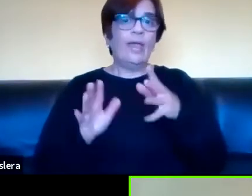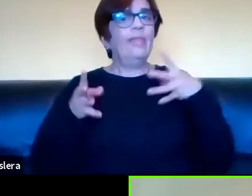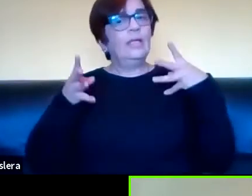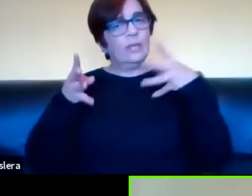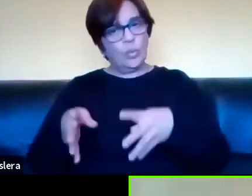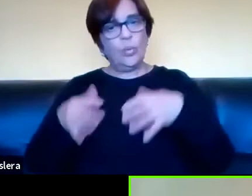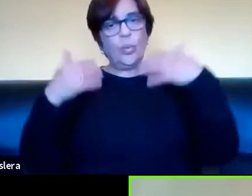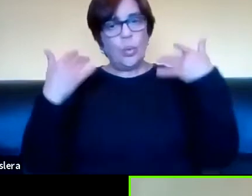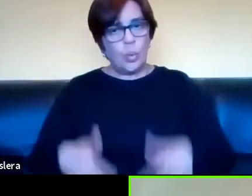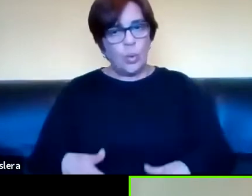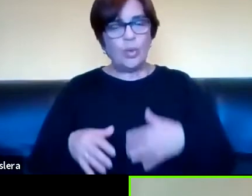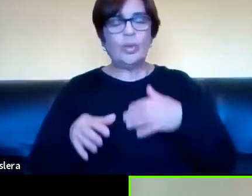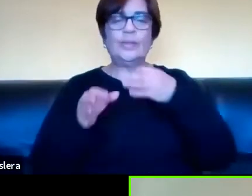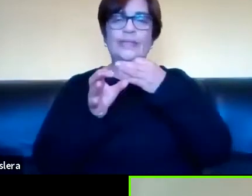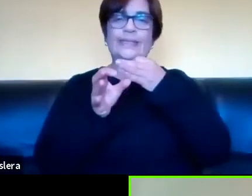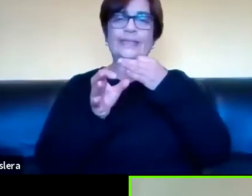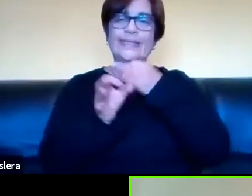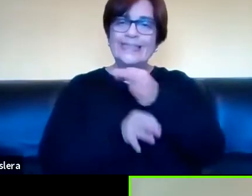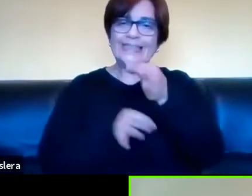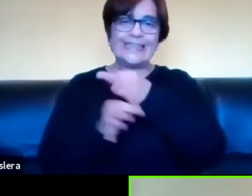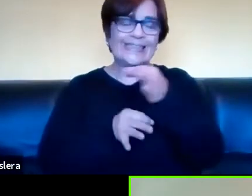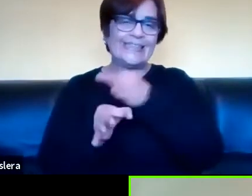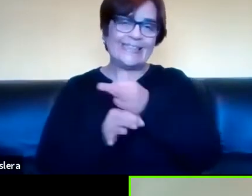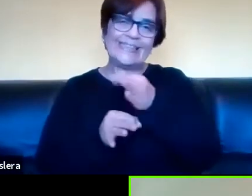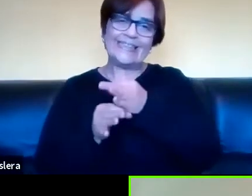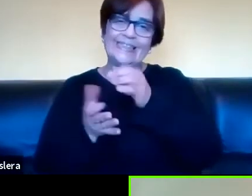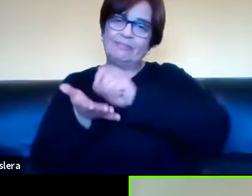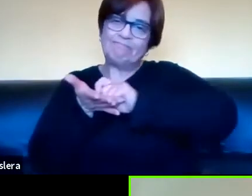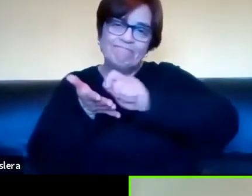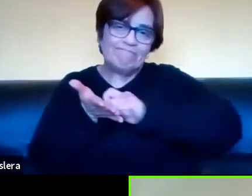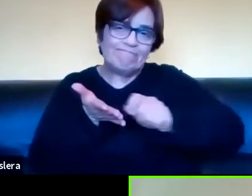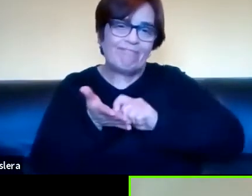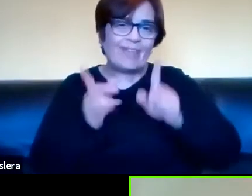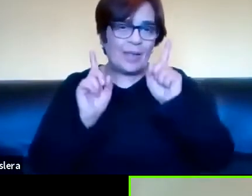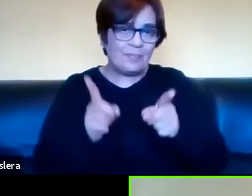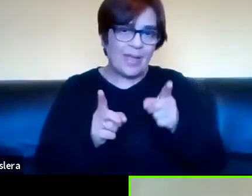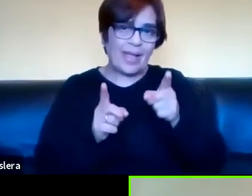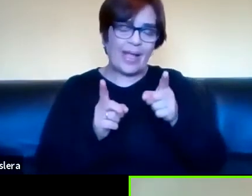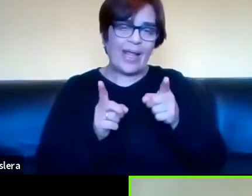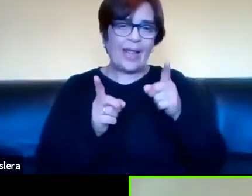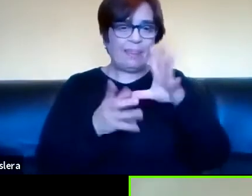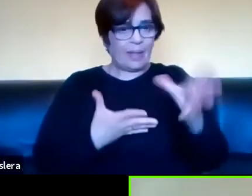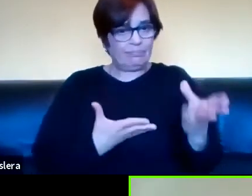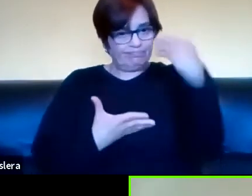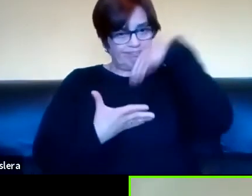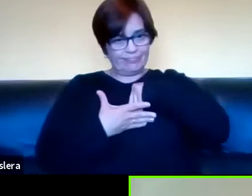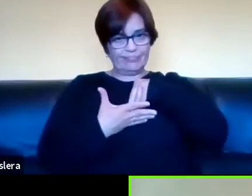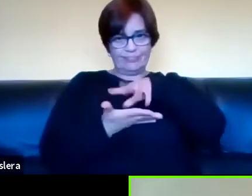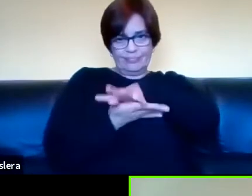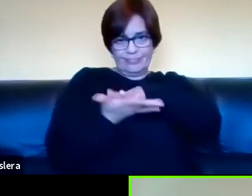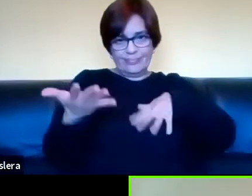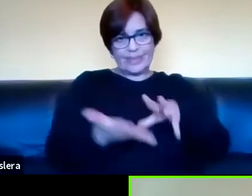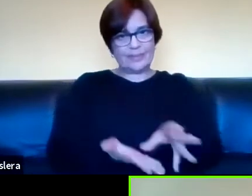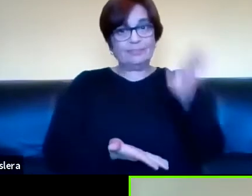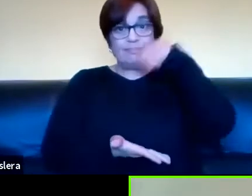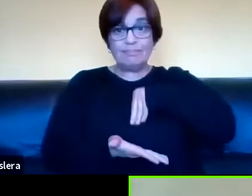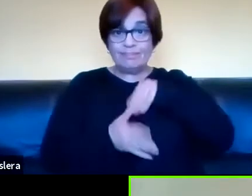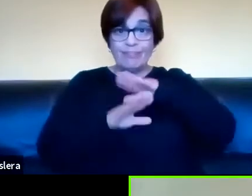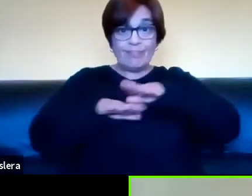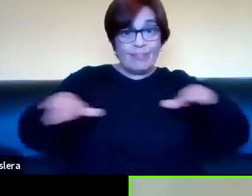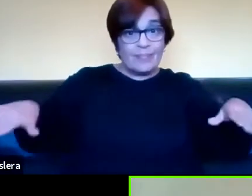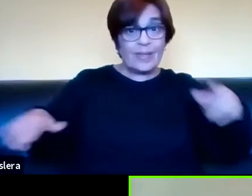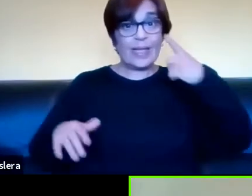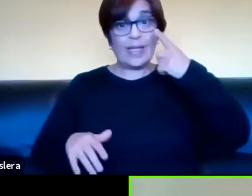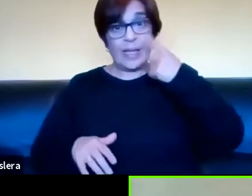tiene la enseñanza de la escritura y digamos las prácticas de letramento es que los niños y niñas los